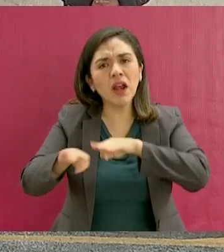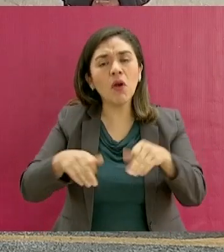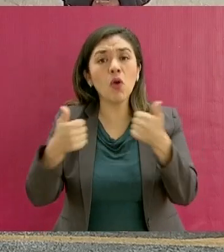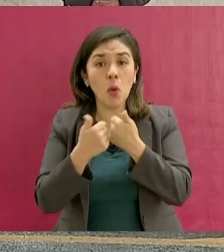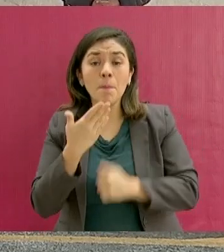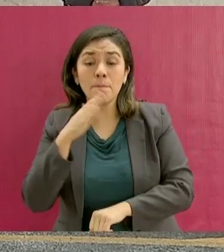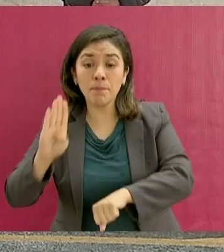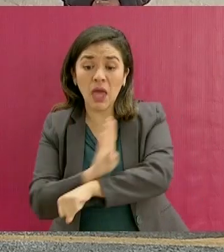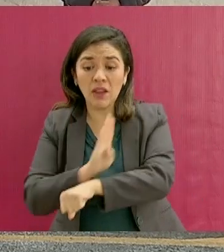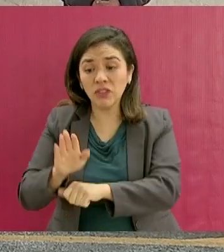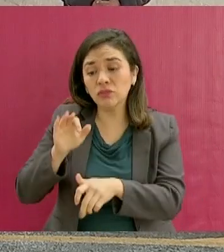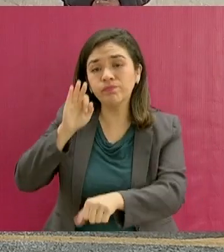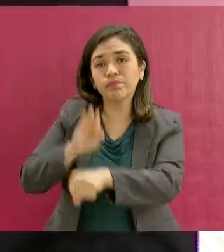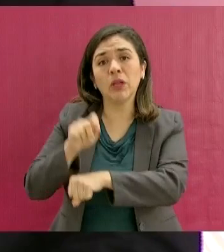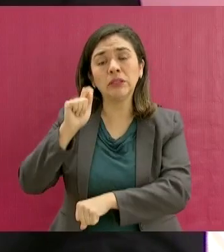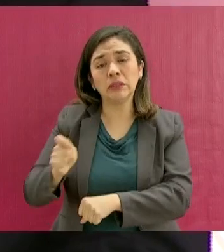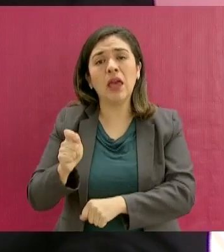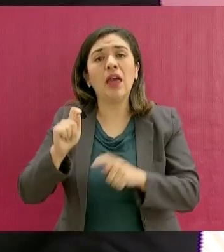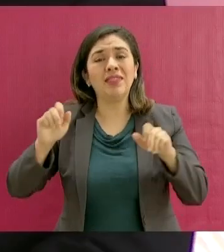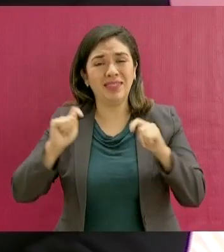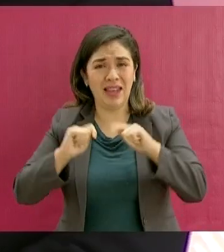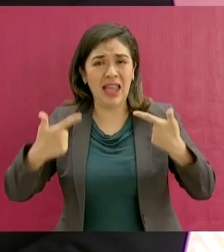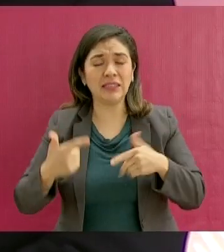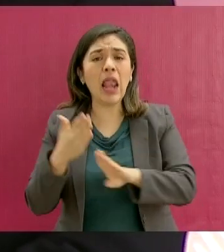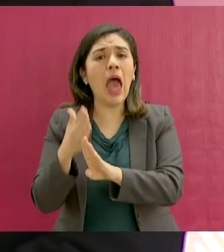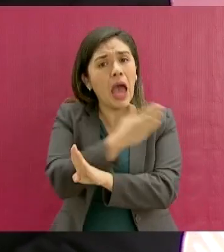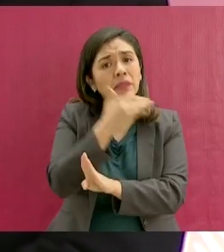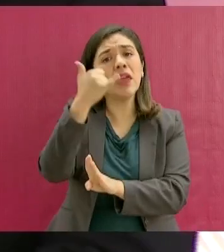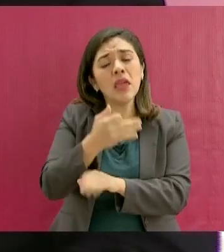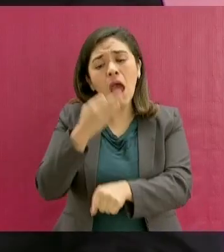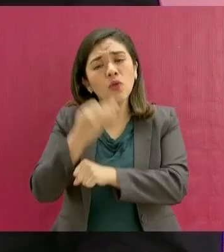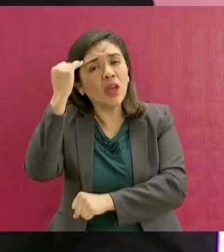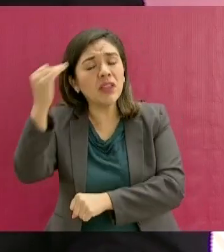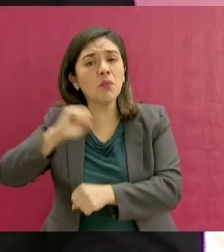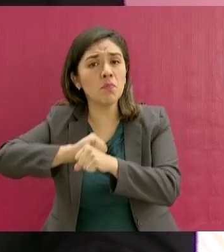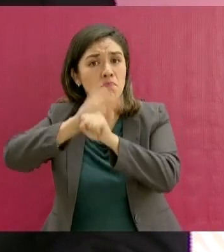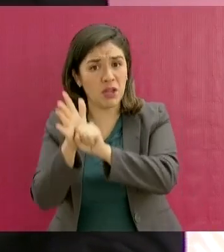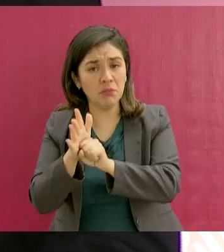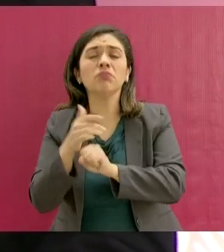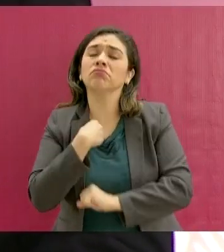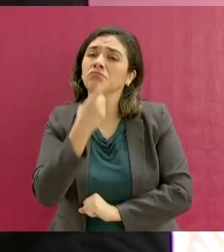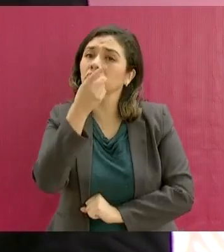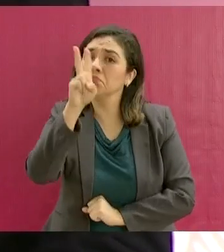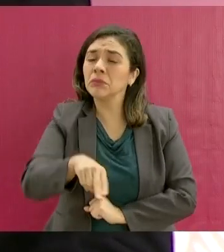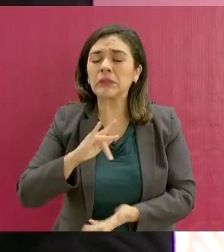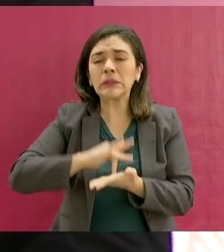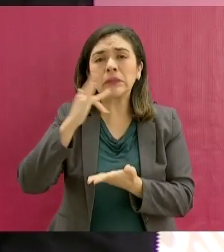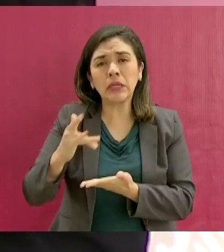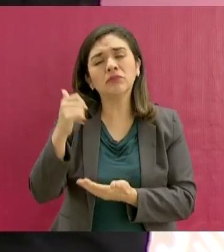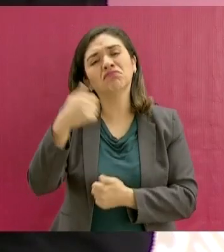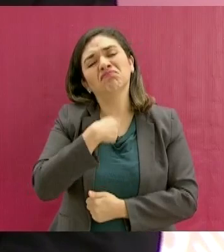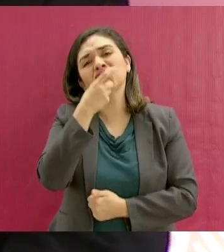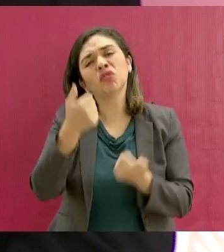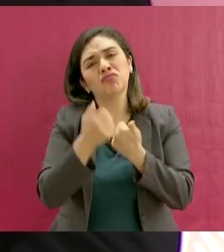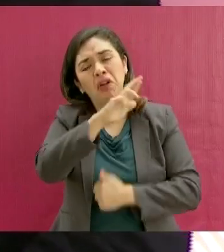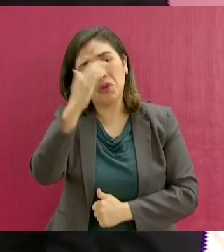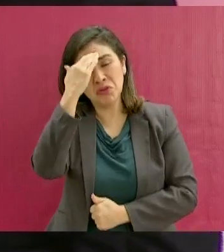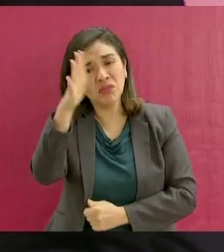Tlaxcala antes y durante la pandemia. Eso tengo que agradecerlo y reconocerlo públicamente.